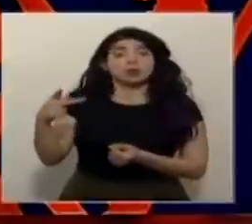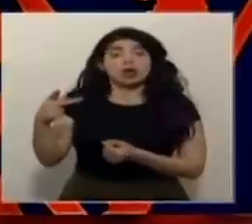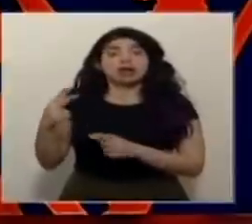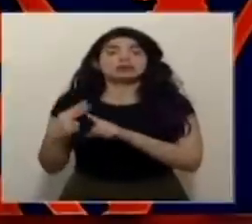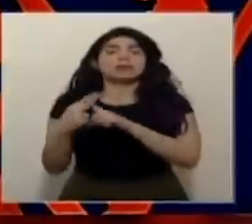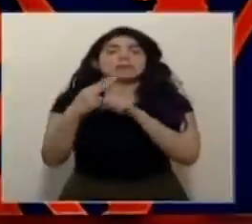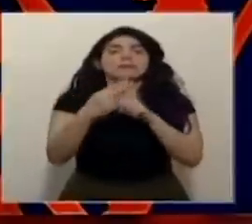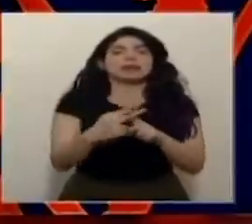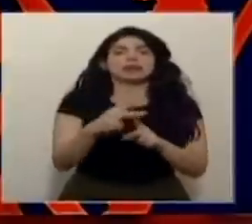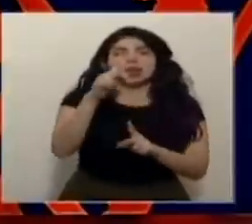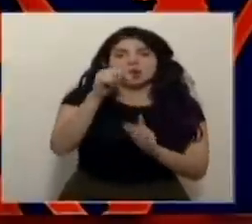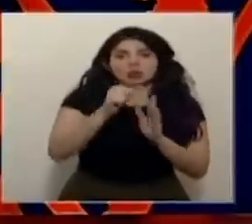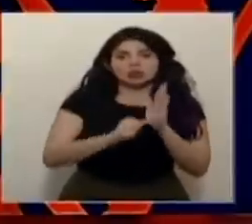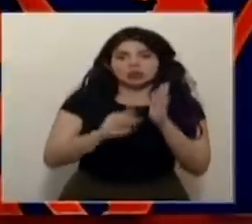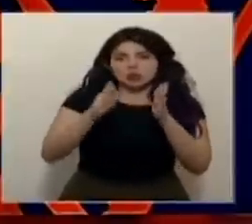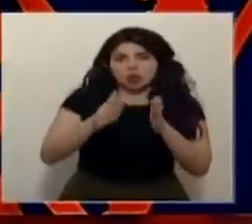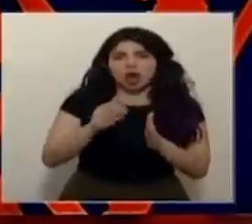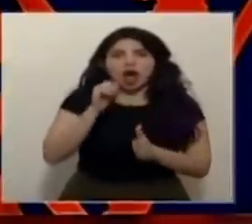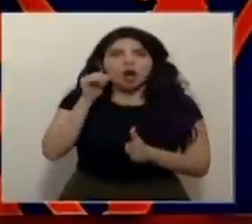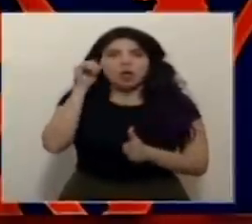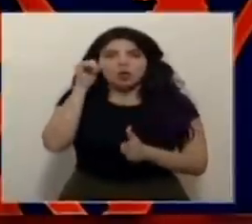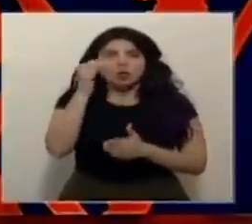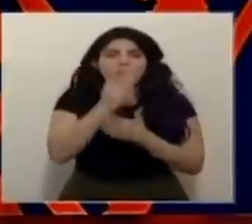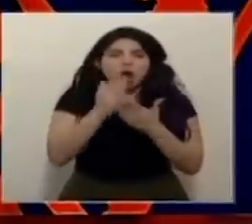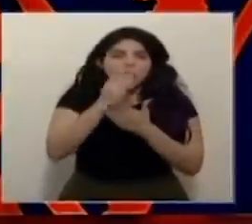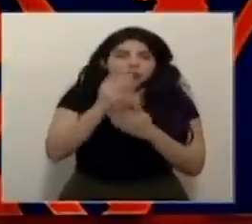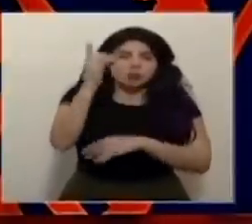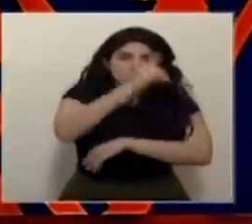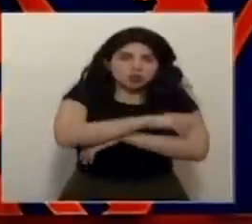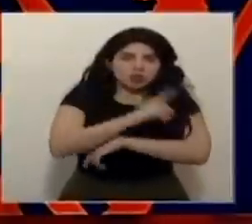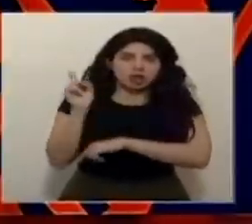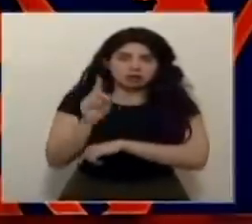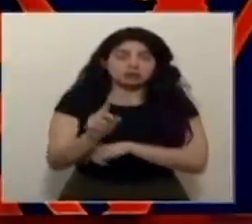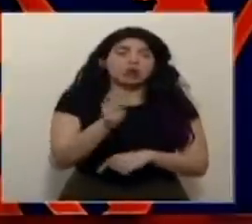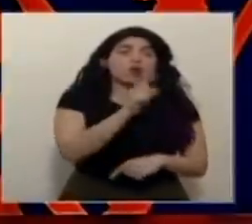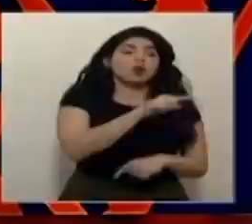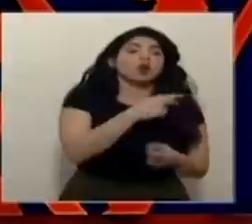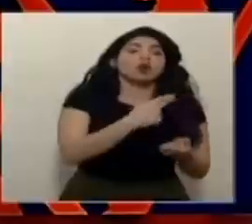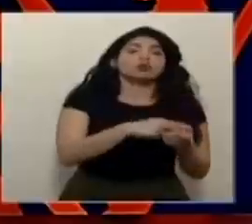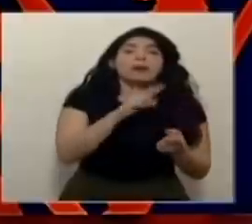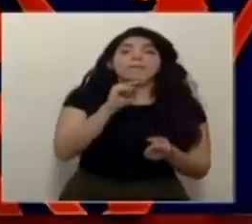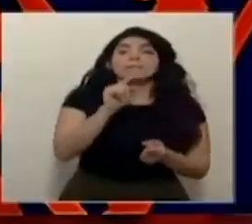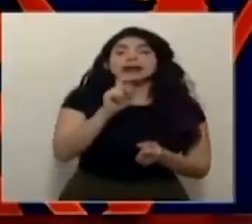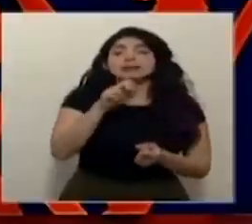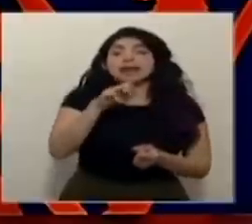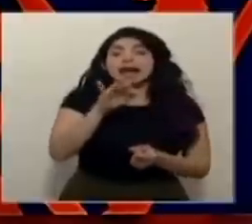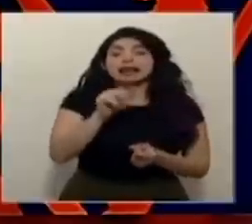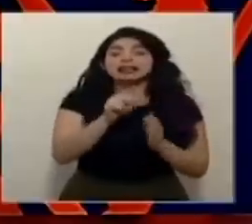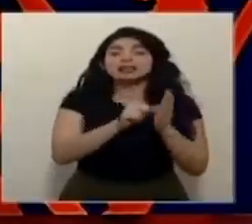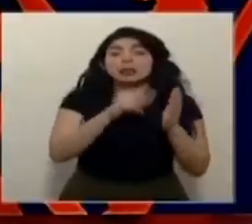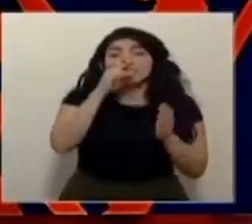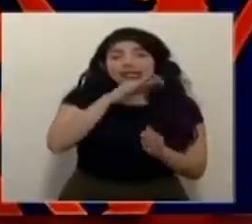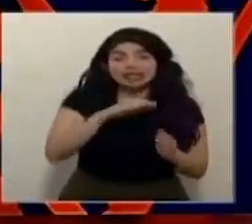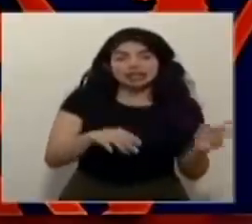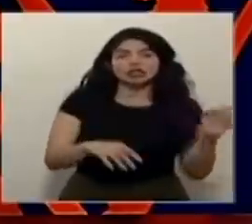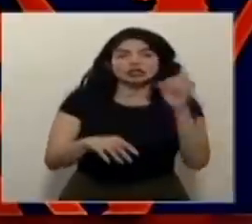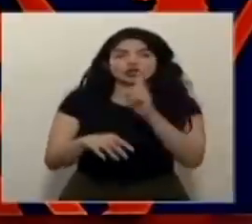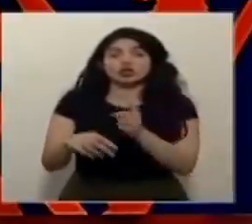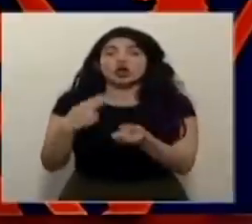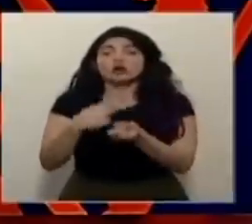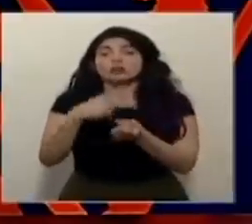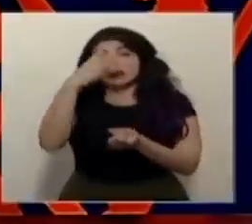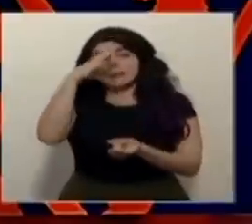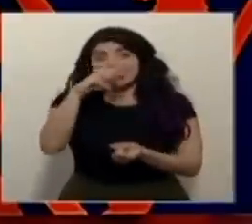cirujano de adultos algunos días de la semana, el Hospital Max Peralta va a prestar cirujanos pediatras, y el Hospital México